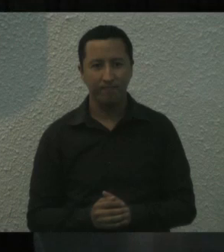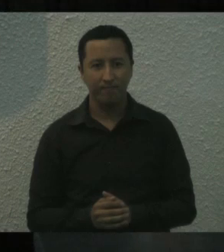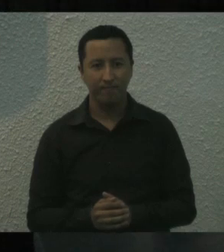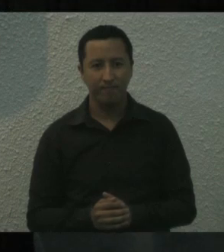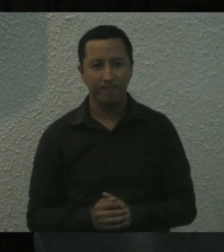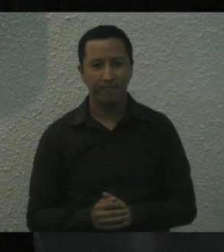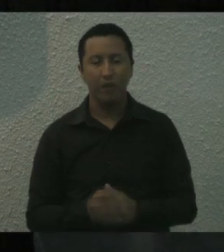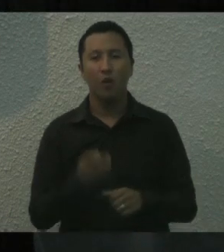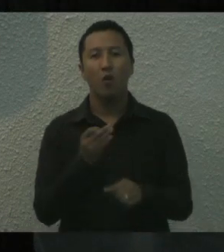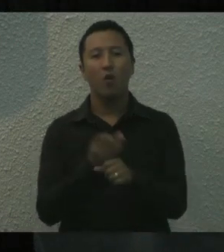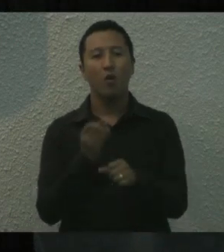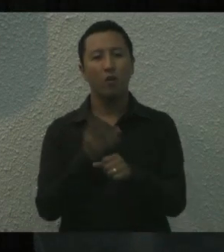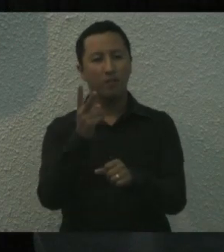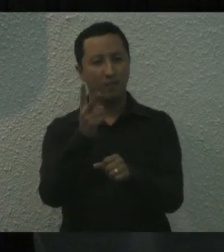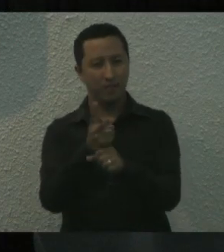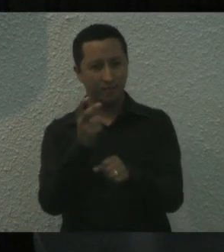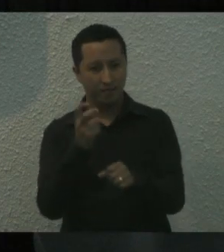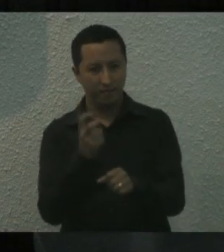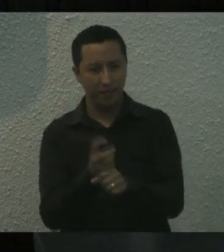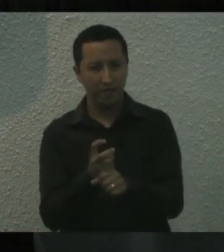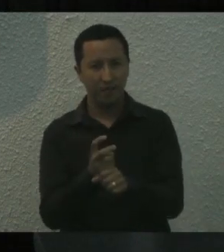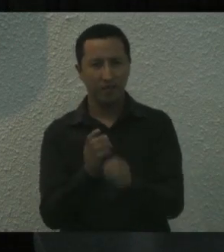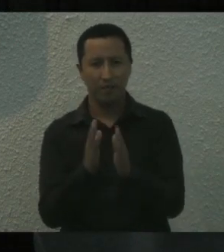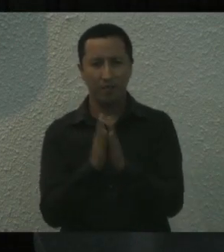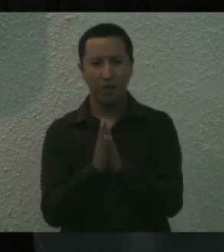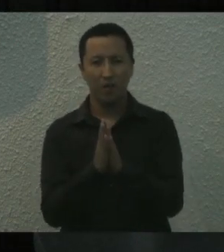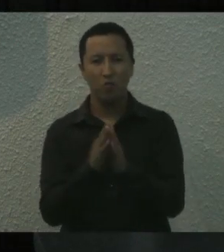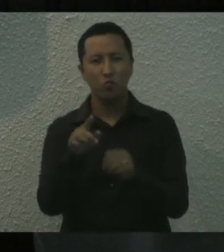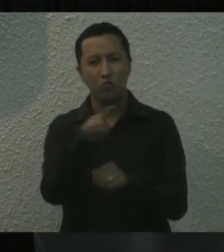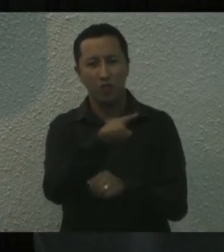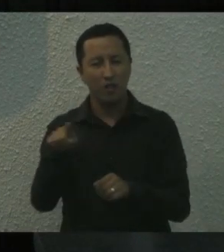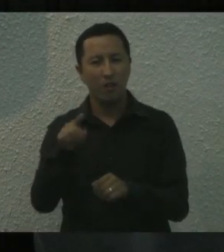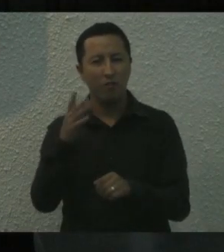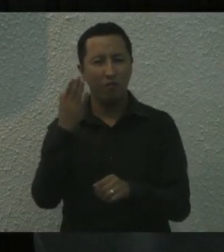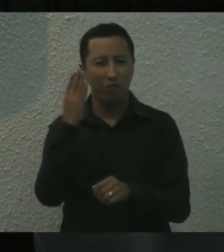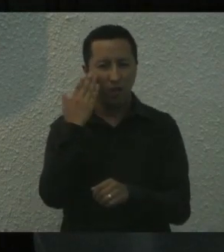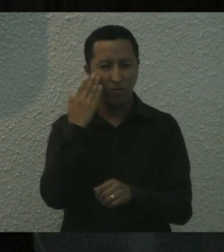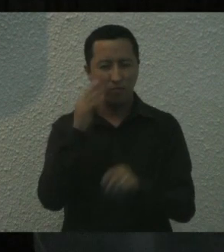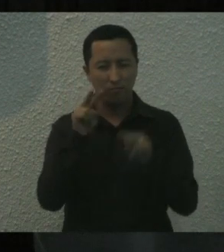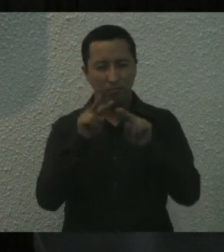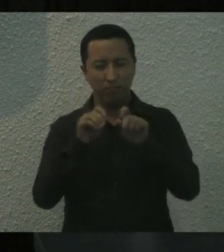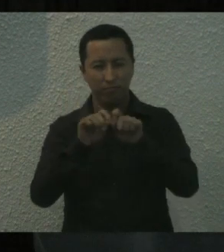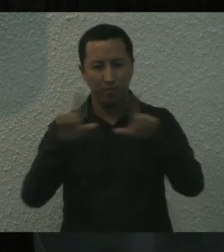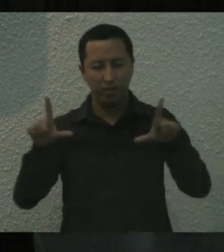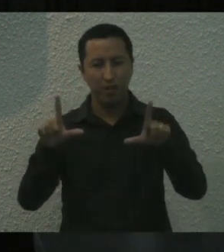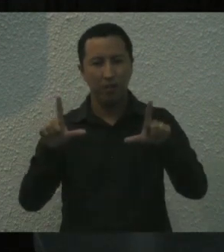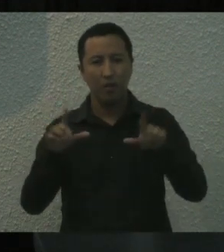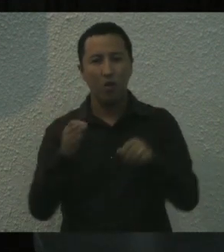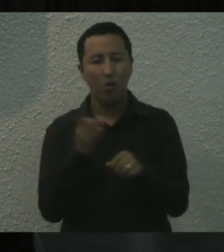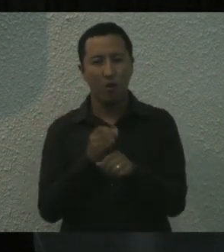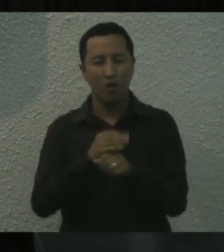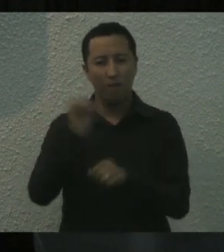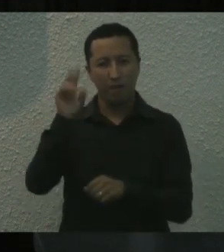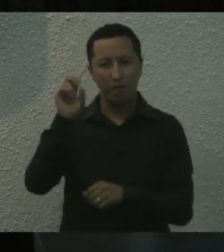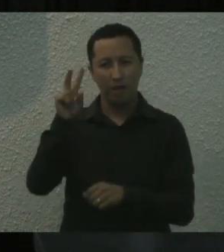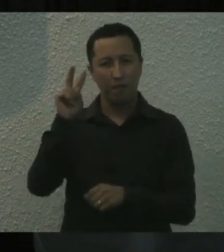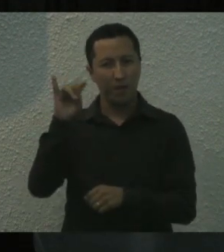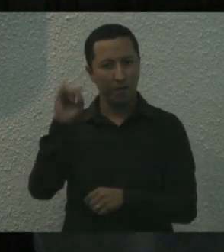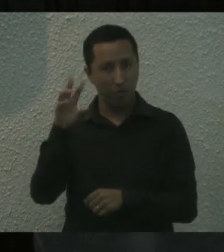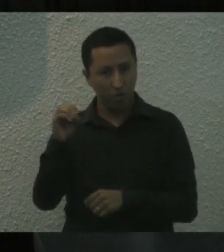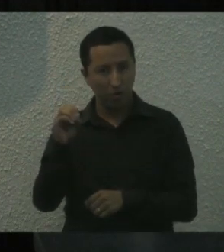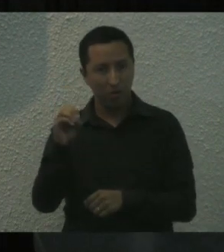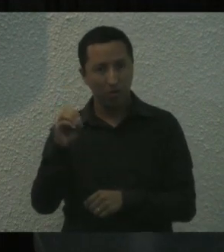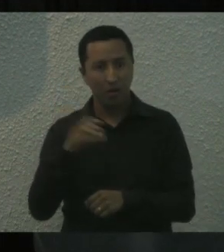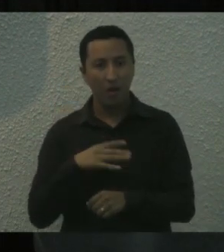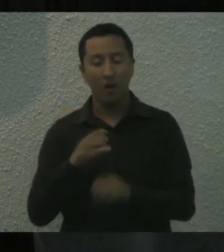Los invito a que abran su Facebook, busquen la página del Congreso, la transmisión en vivo. Por